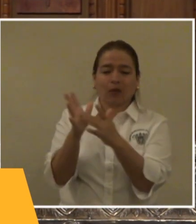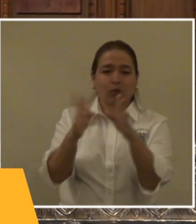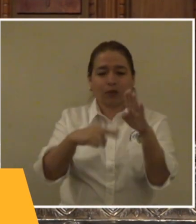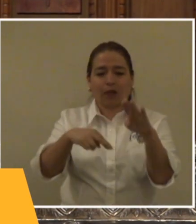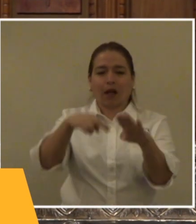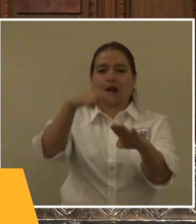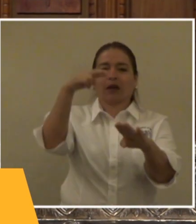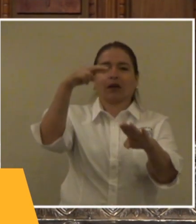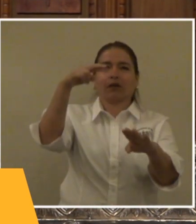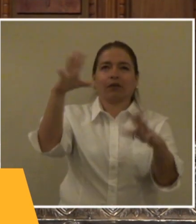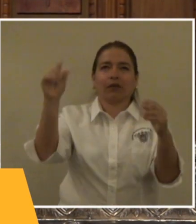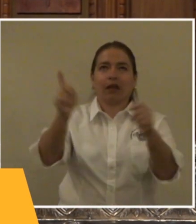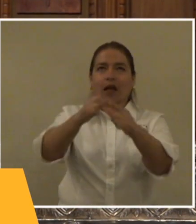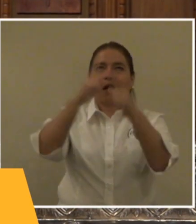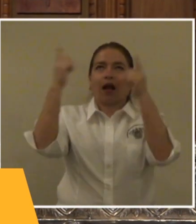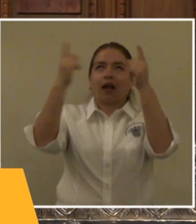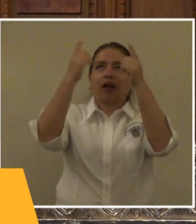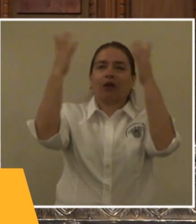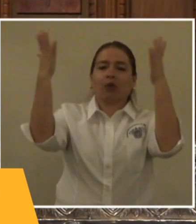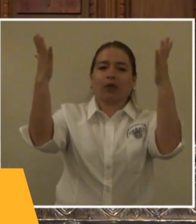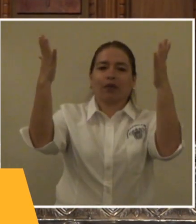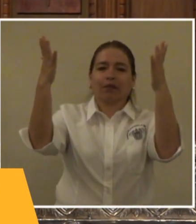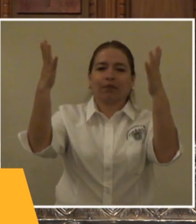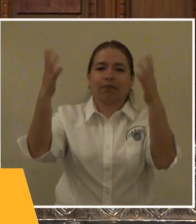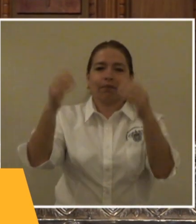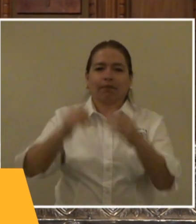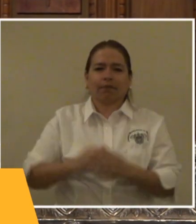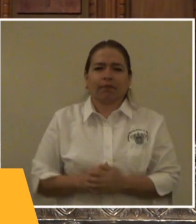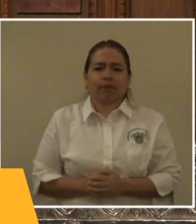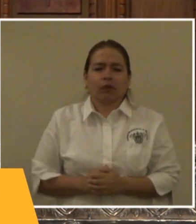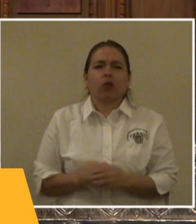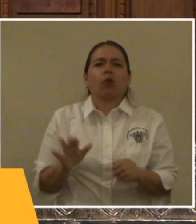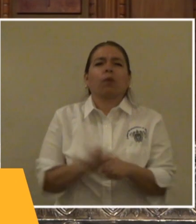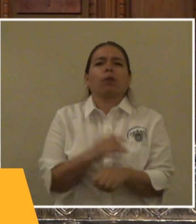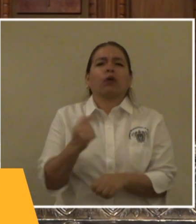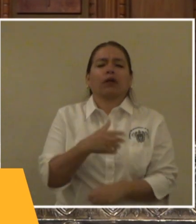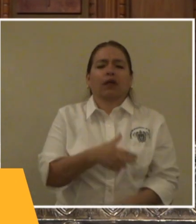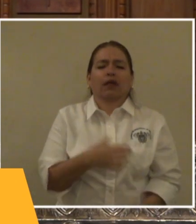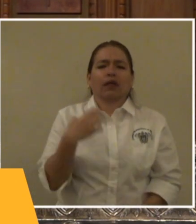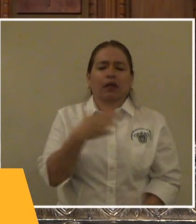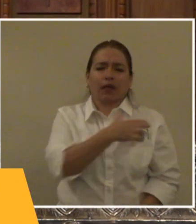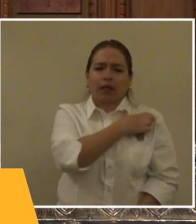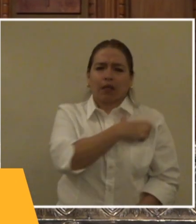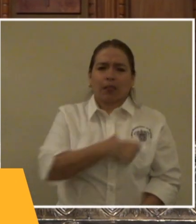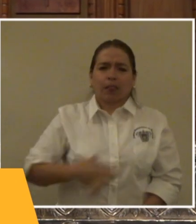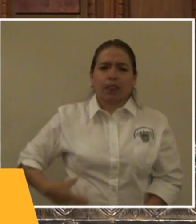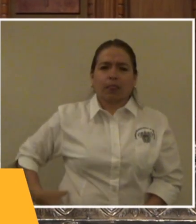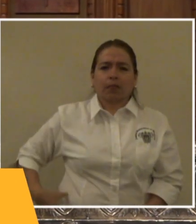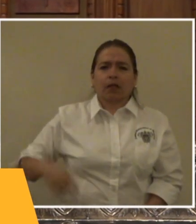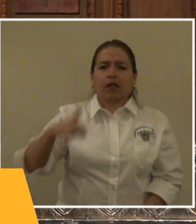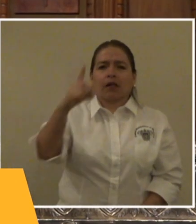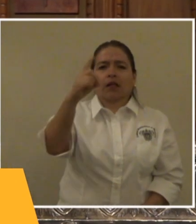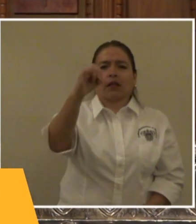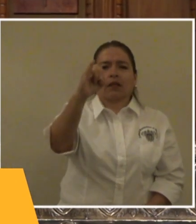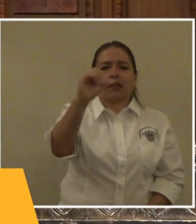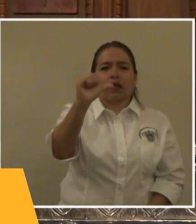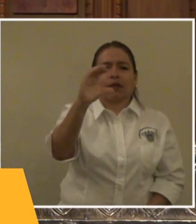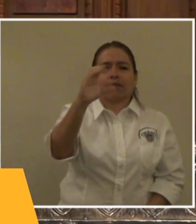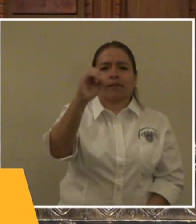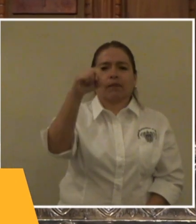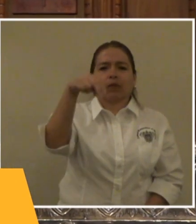¡Aleluya! ¿Y por qué el diácono? Porque el diácono